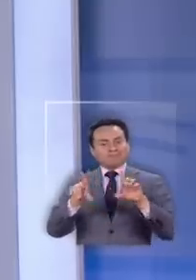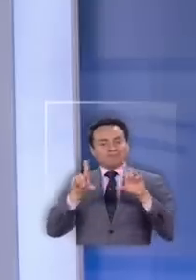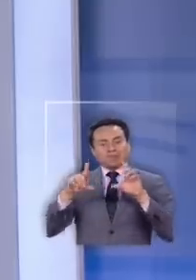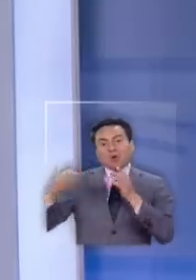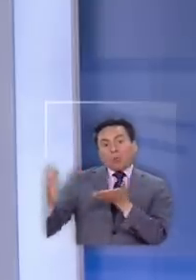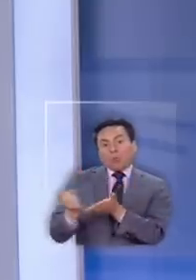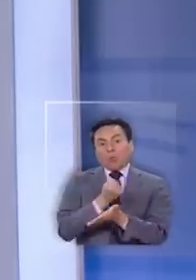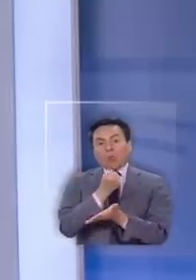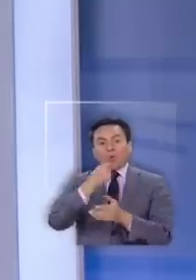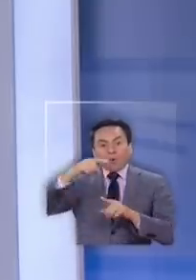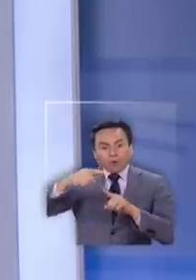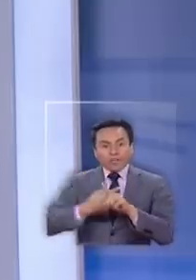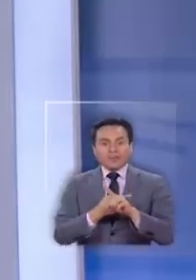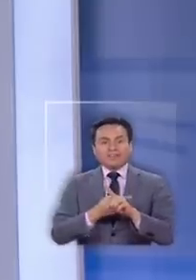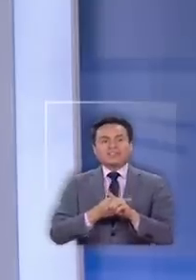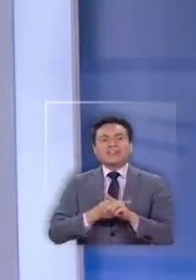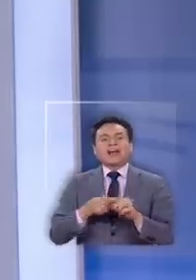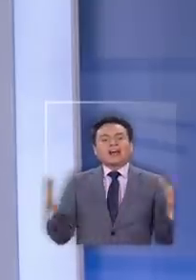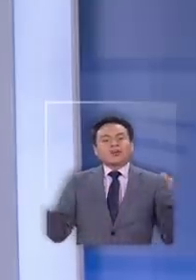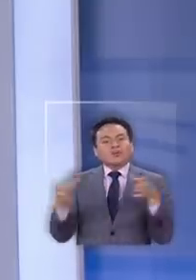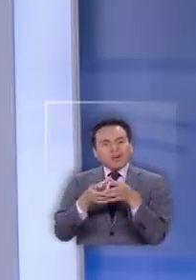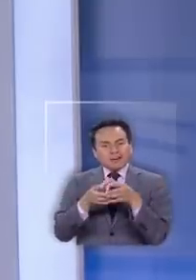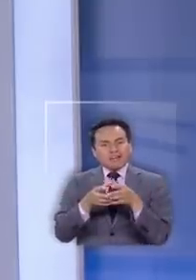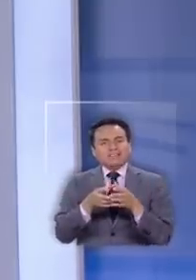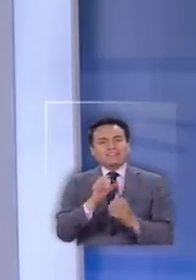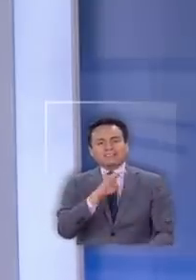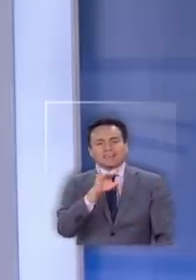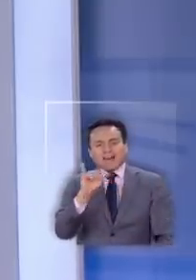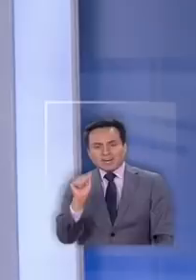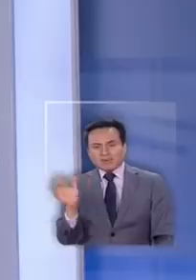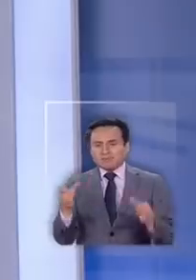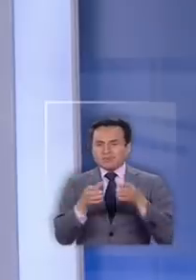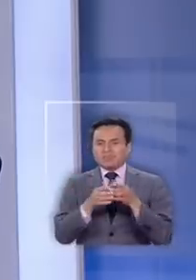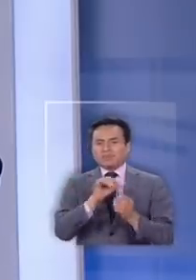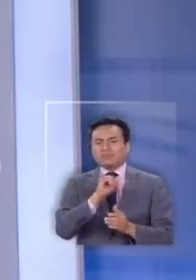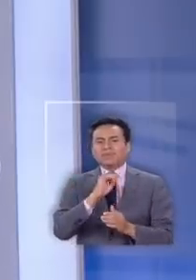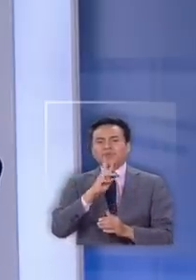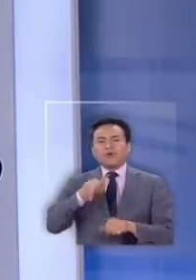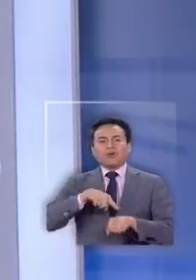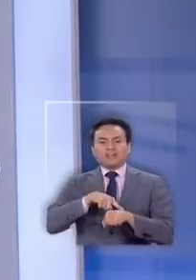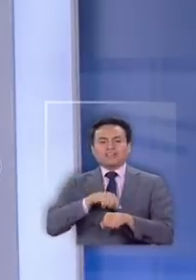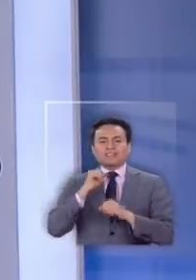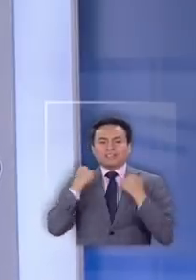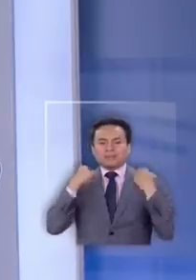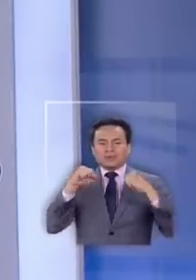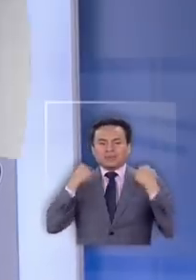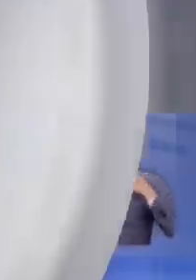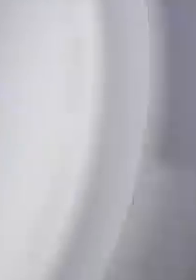logró reunir otra vez a la dupla Zazá. Eso y más luego en 24 Horas Deportes.